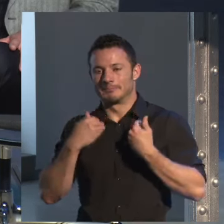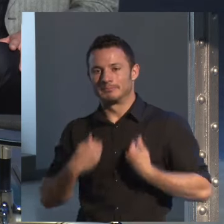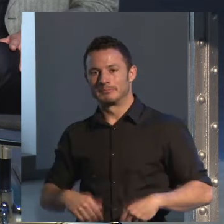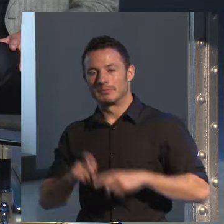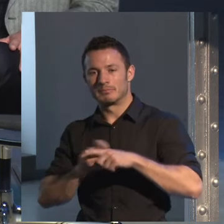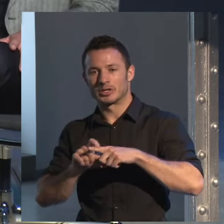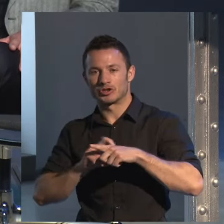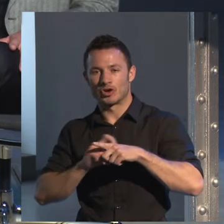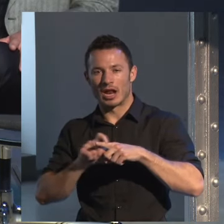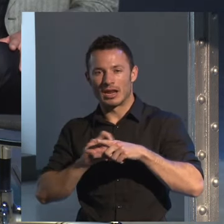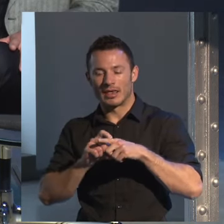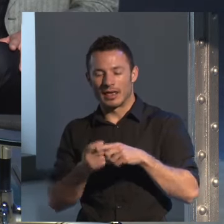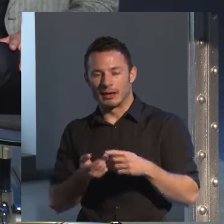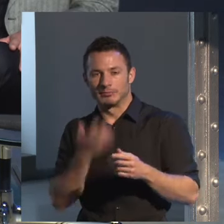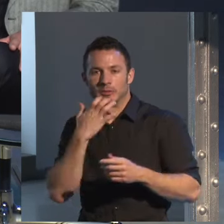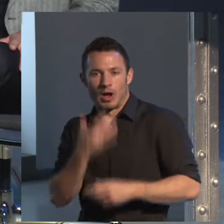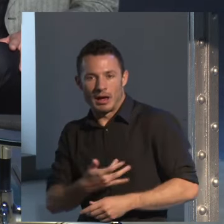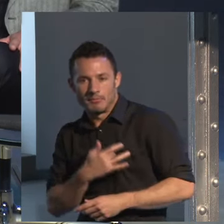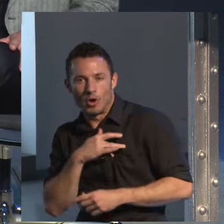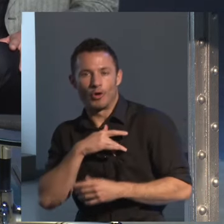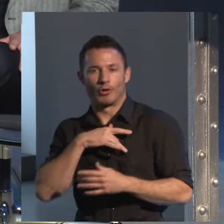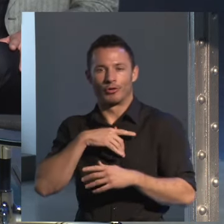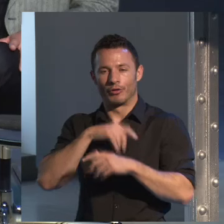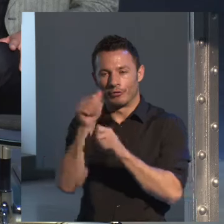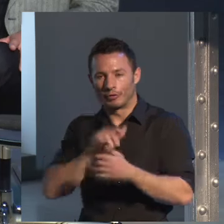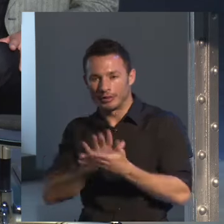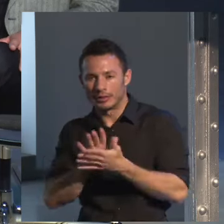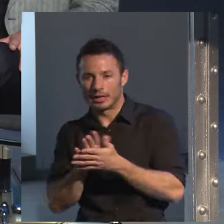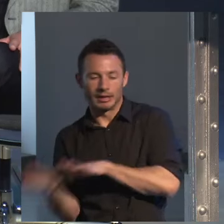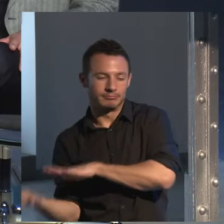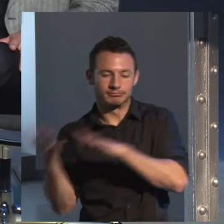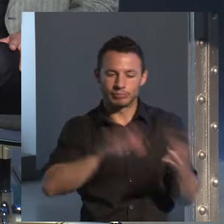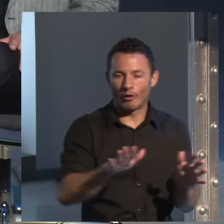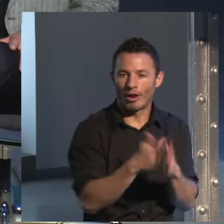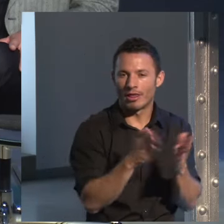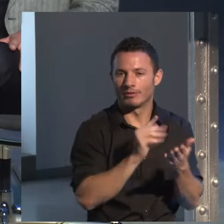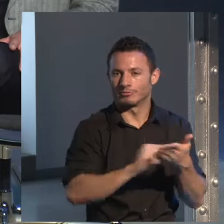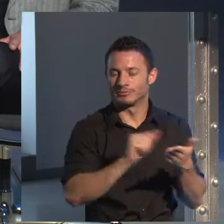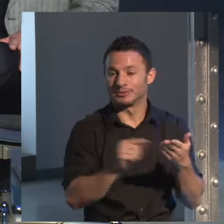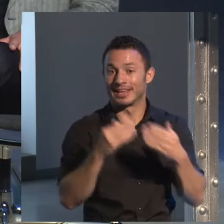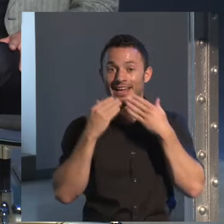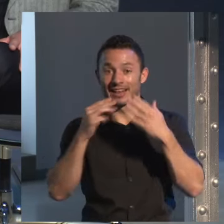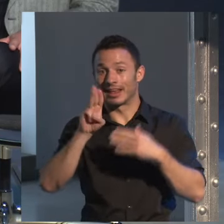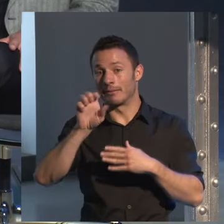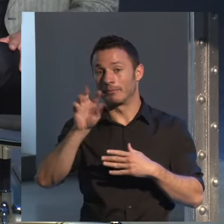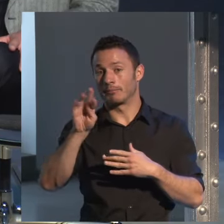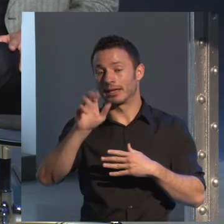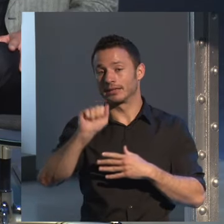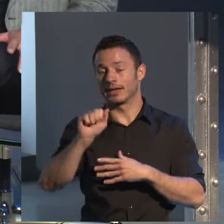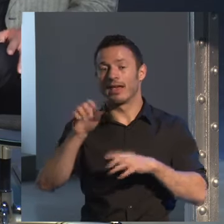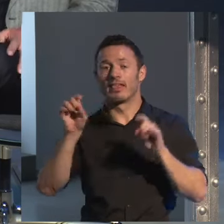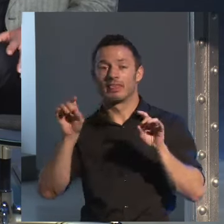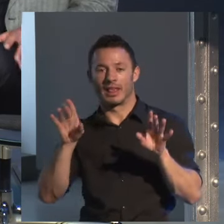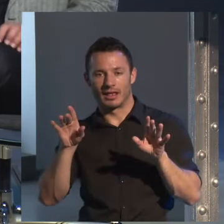como es tomar las cosas de una manera más relativizante. Y con Petra Delicado lo hice, me